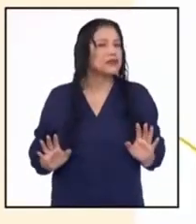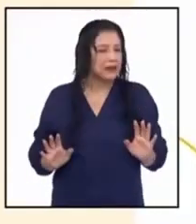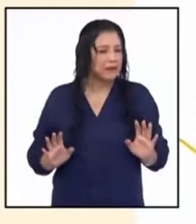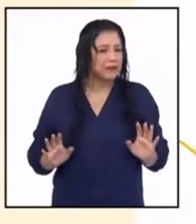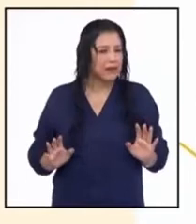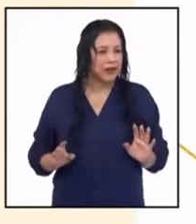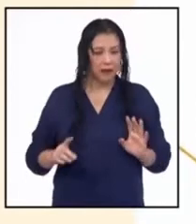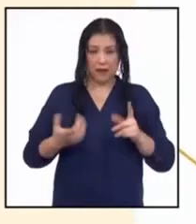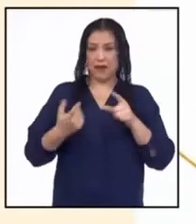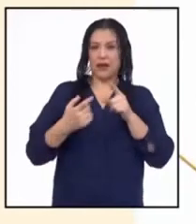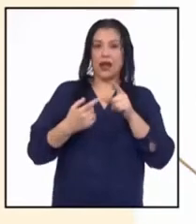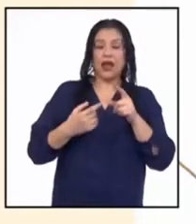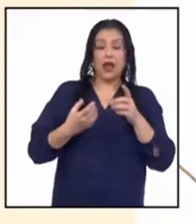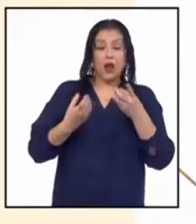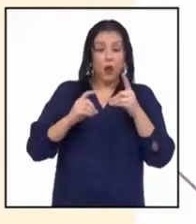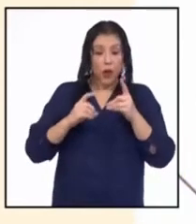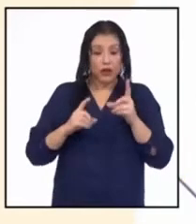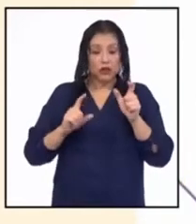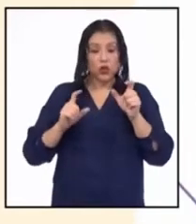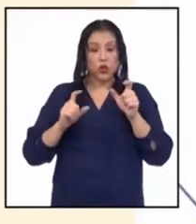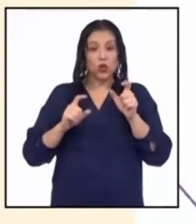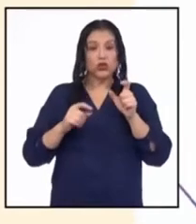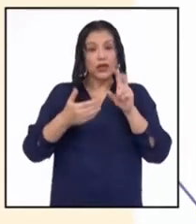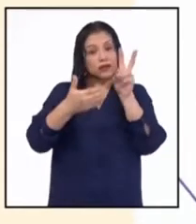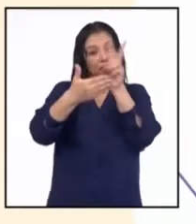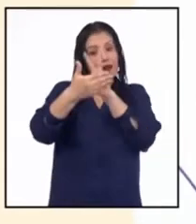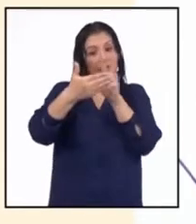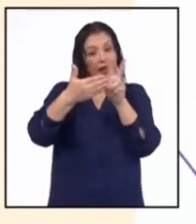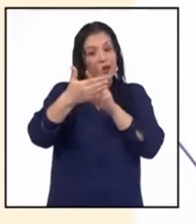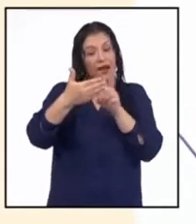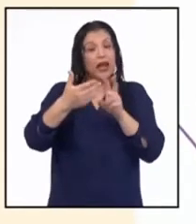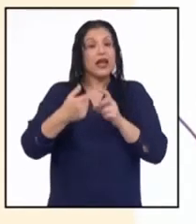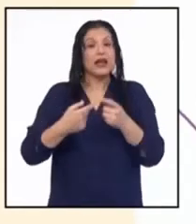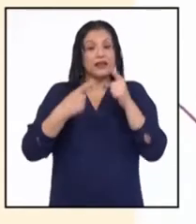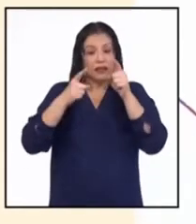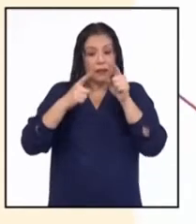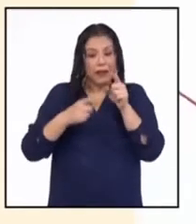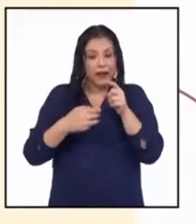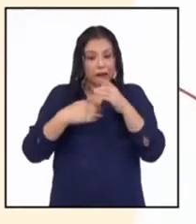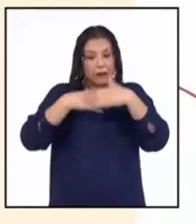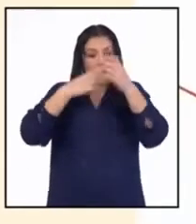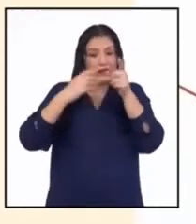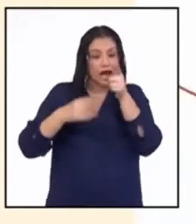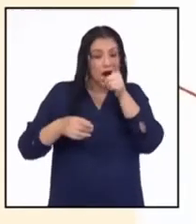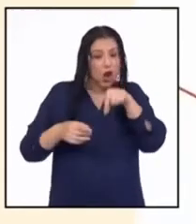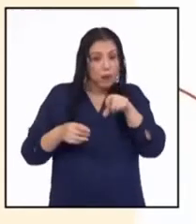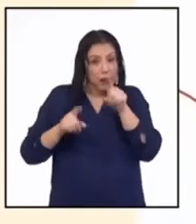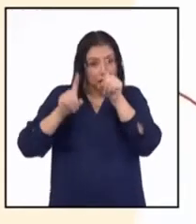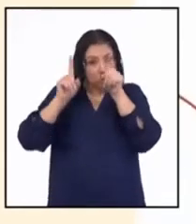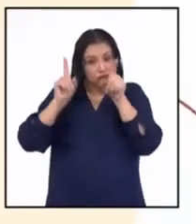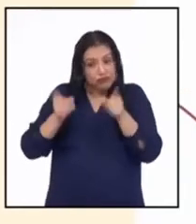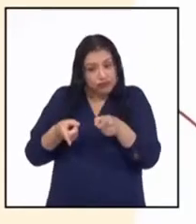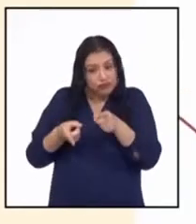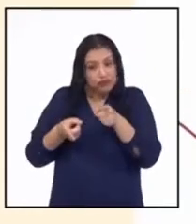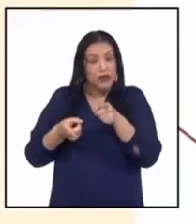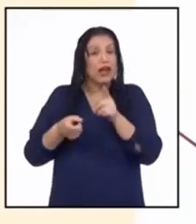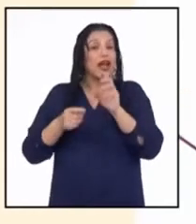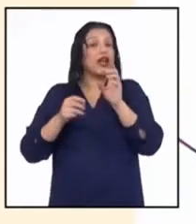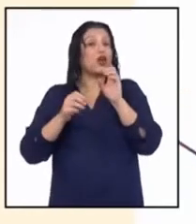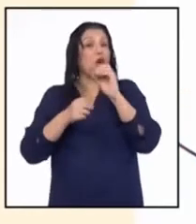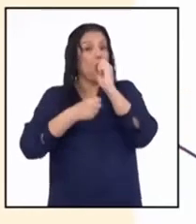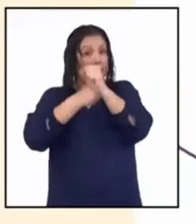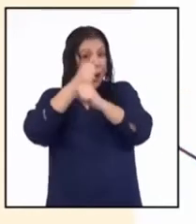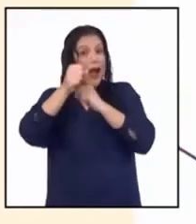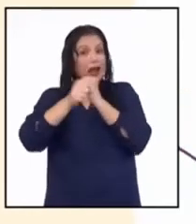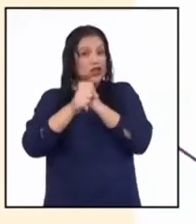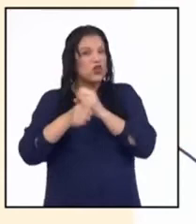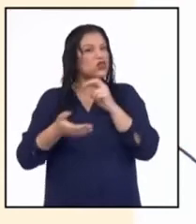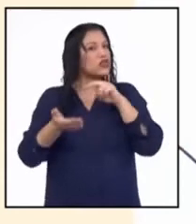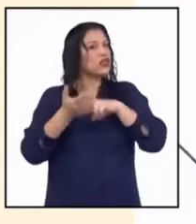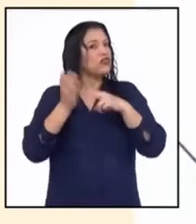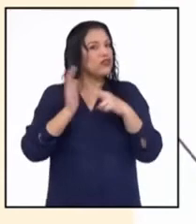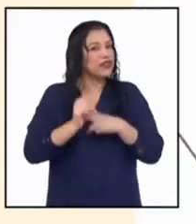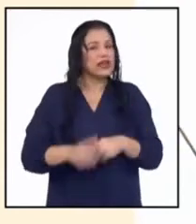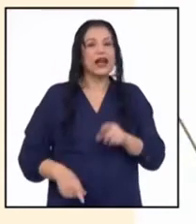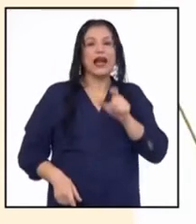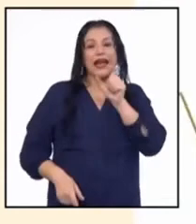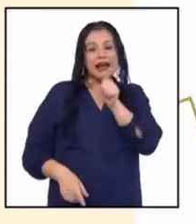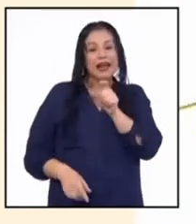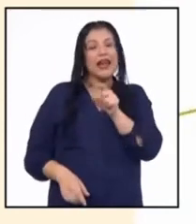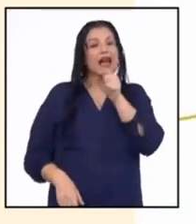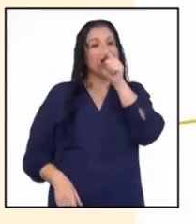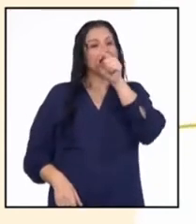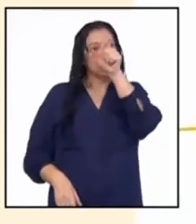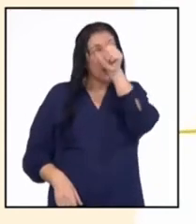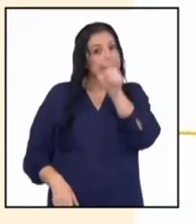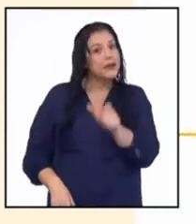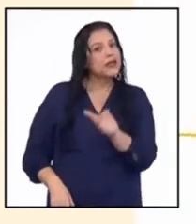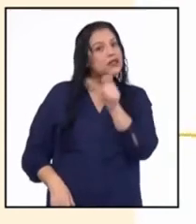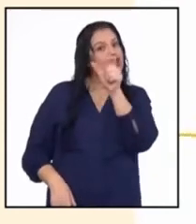texto aparece un nombre o apellido al lado de una coma y un año, es porque se está haciendo referencia y dejando constancia de